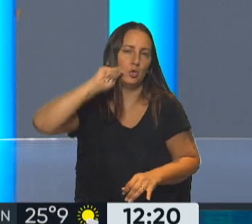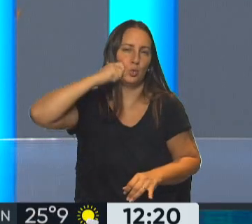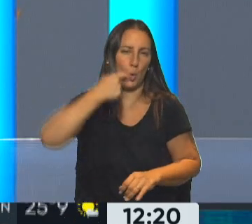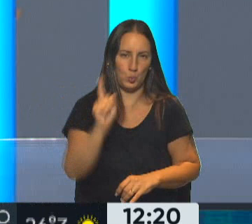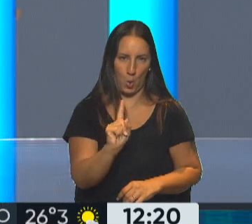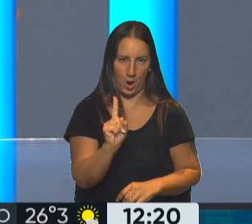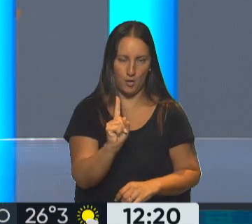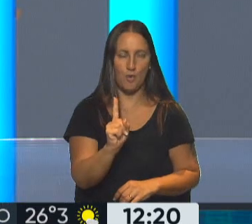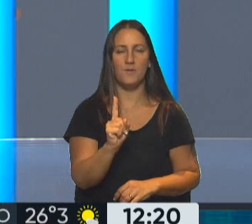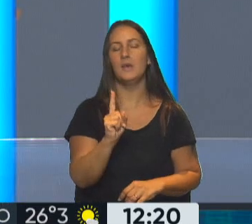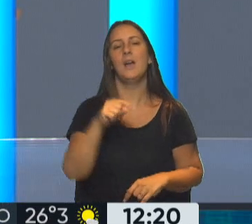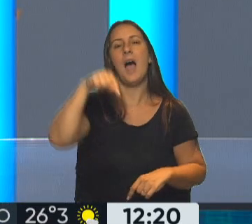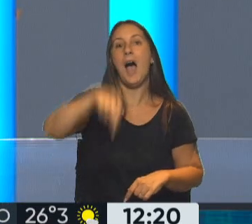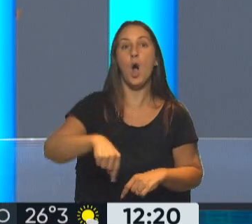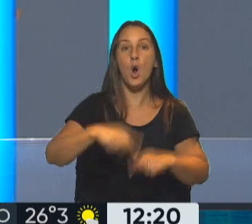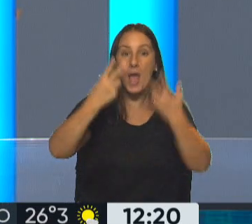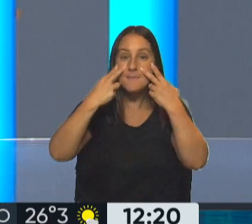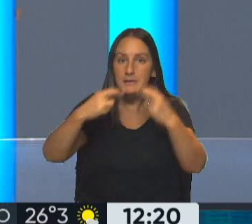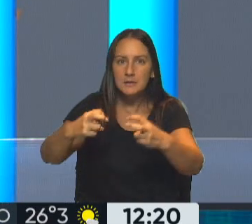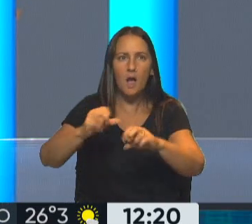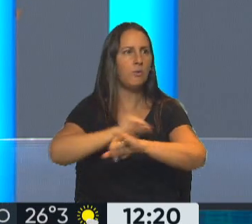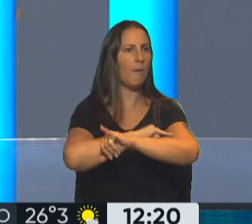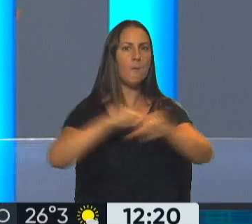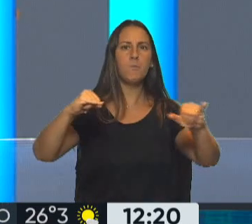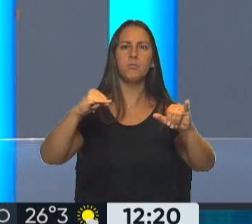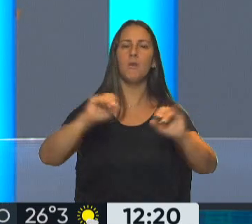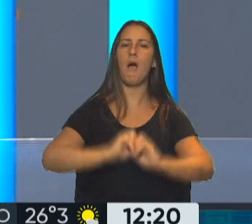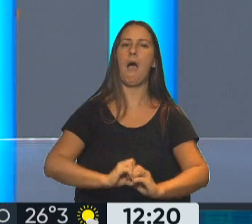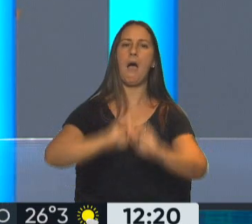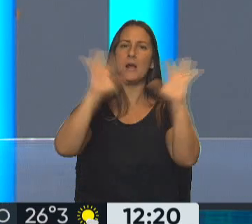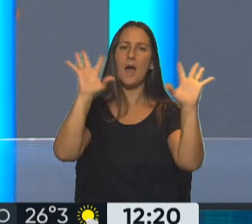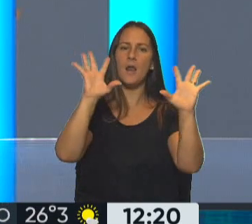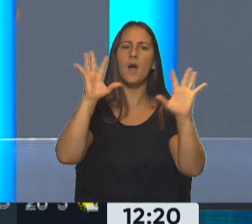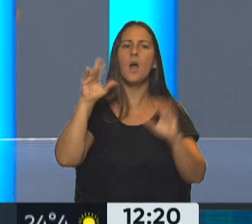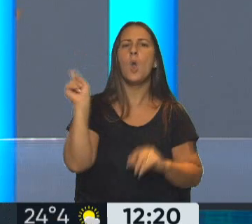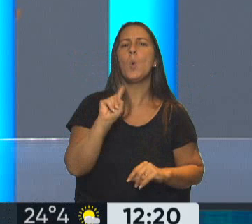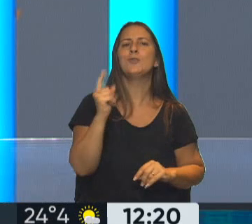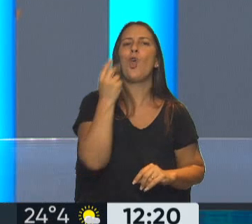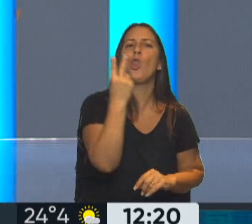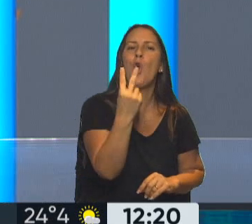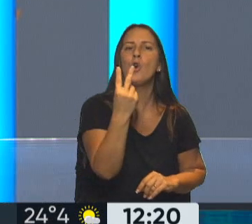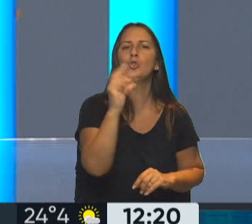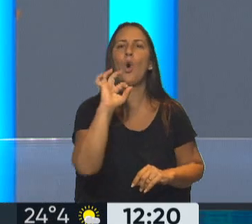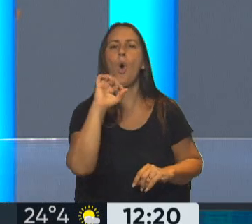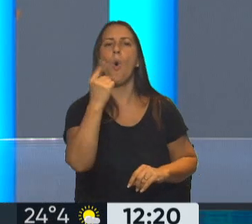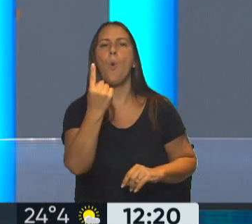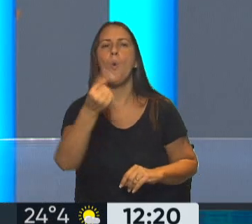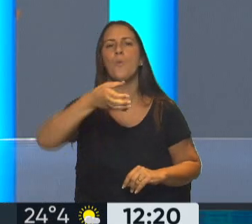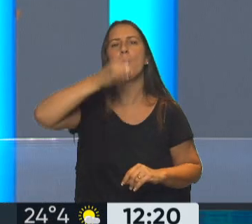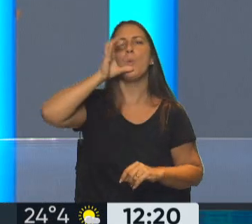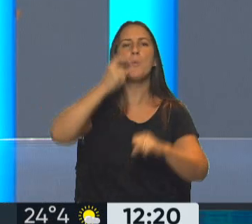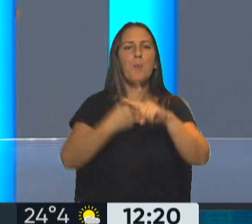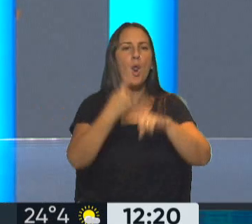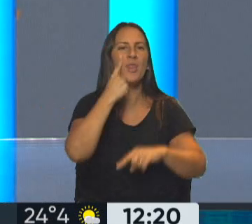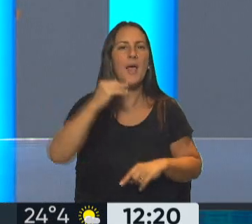que deja en claro ahora este trabajo es que no hay que tomar dos o uno o dos copas de alcohol